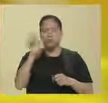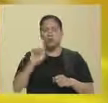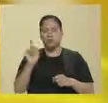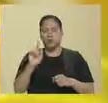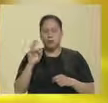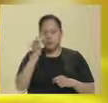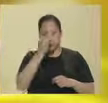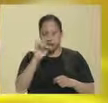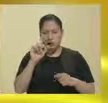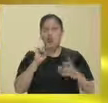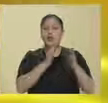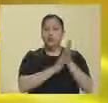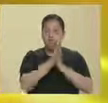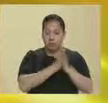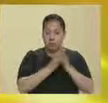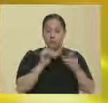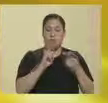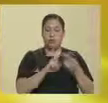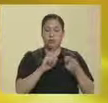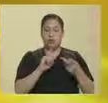Chocolate, El chocolate,